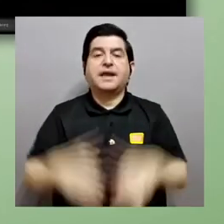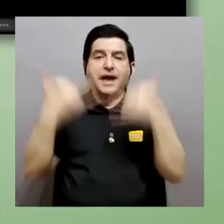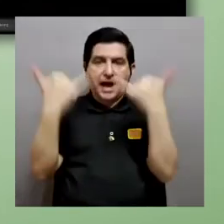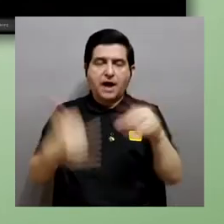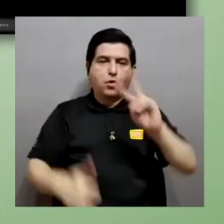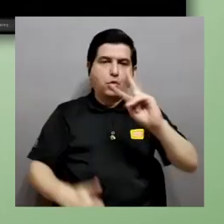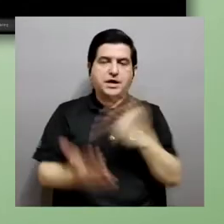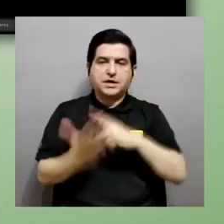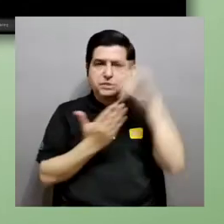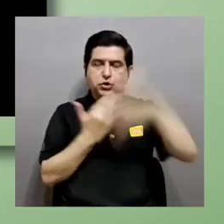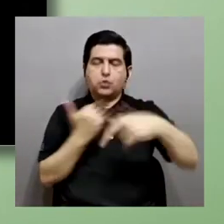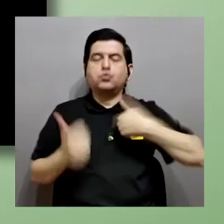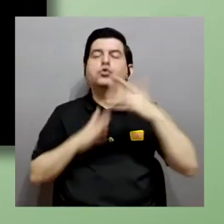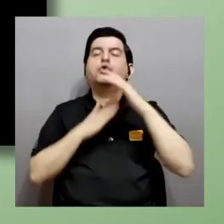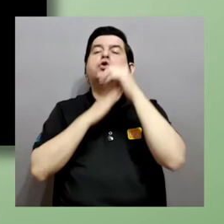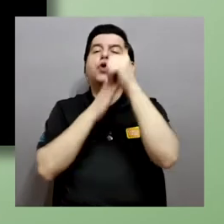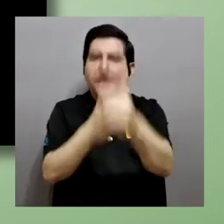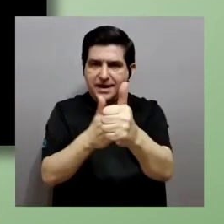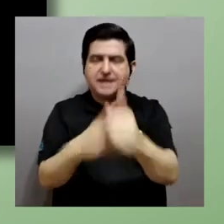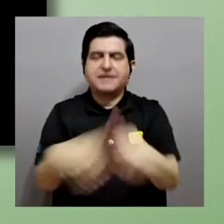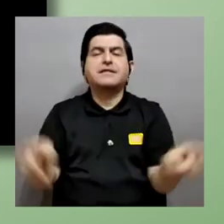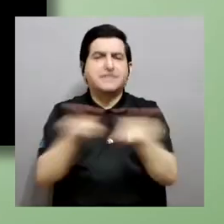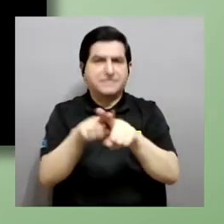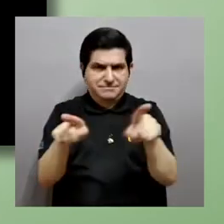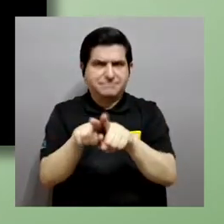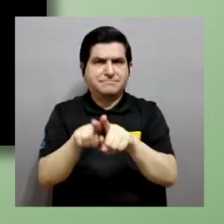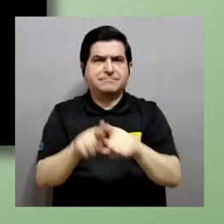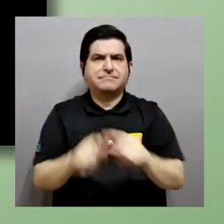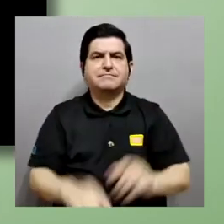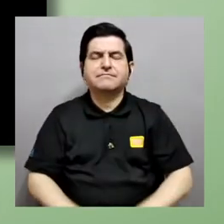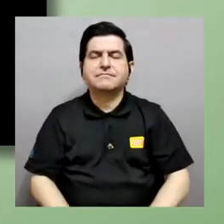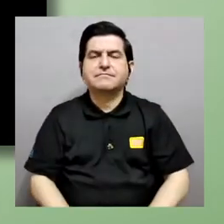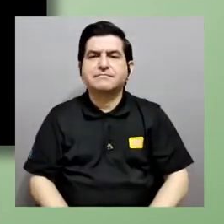Ahora un segundo proyecto que estoy liderando también